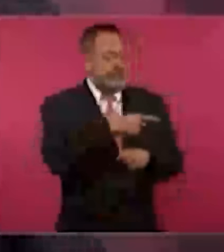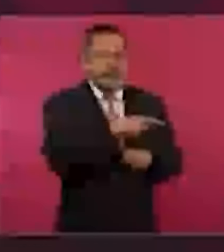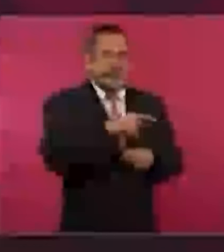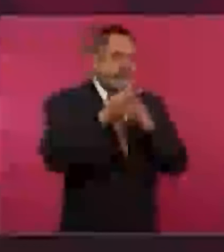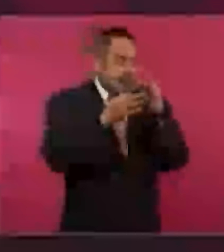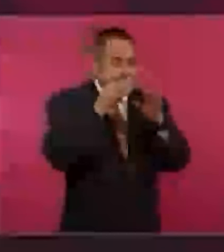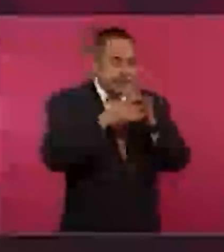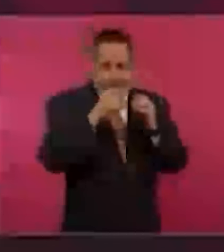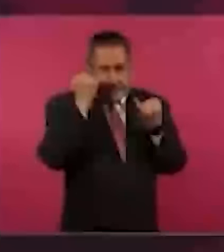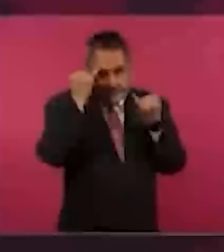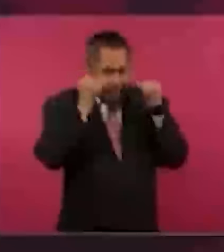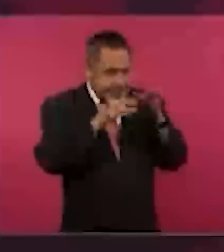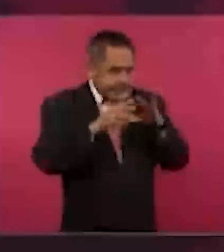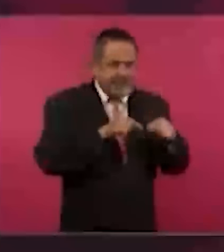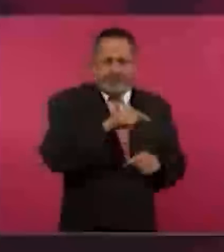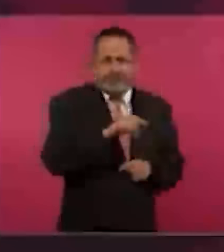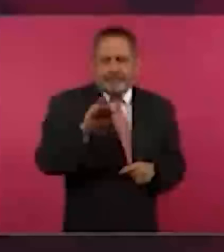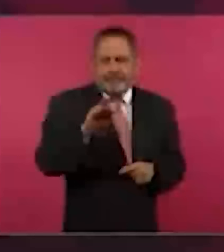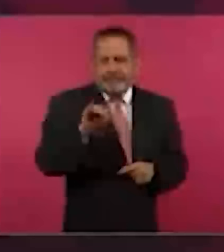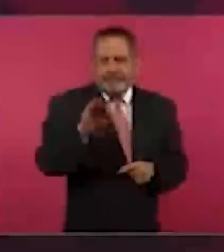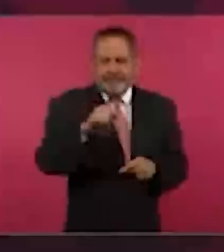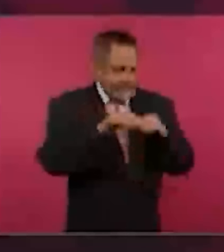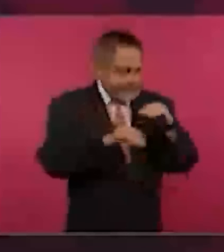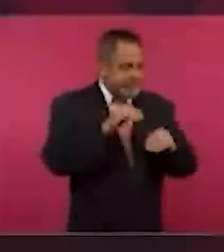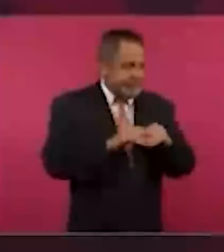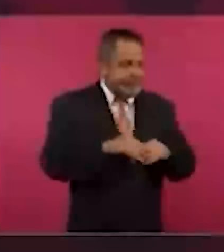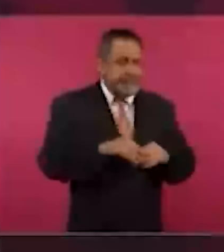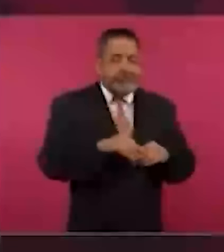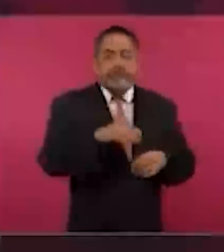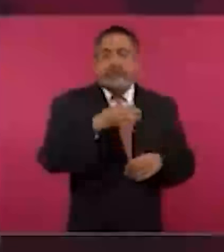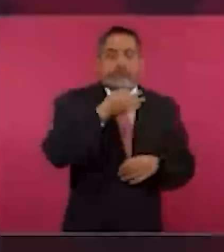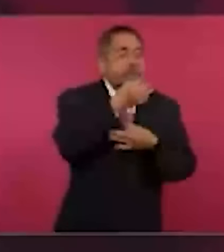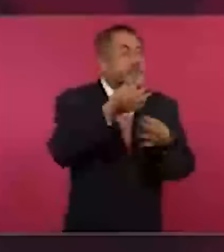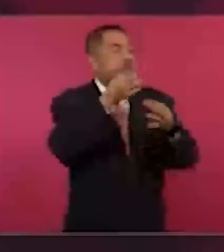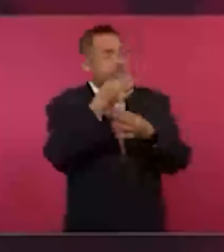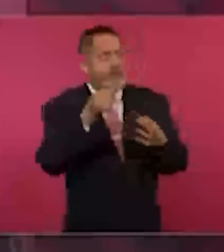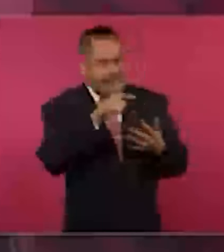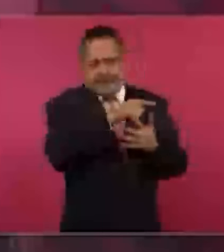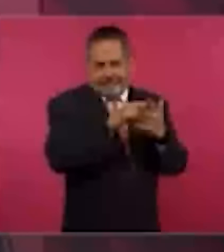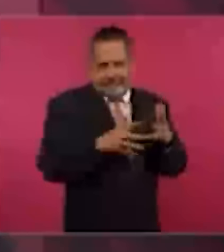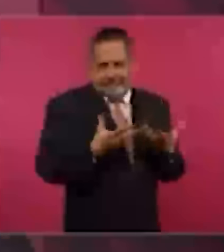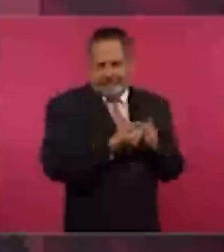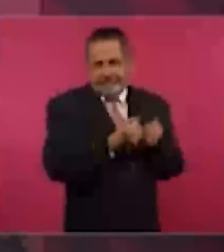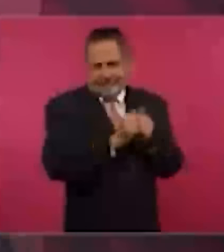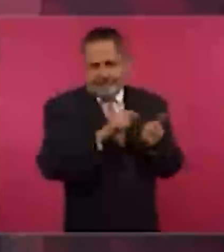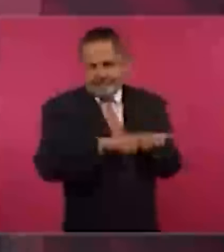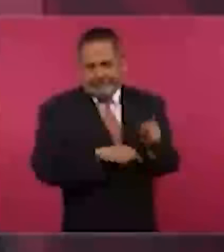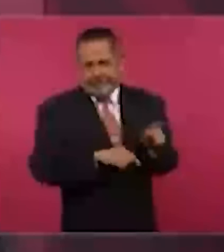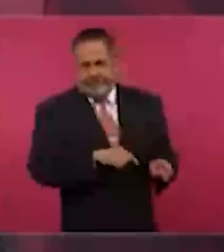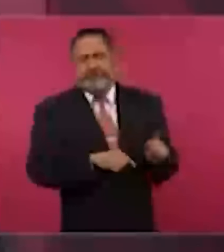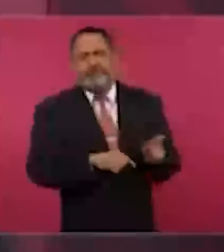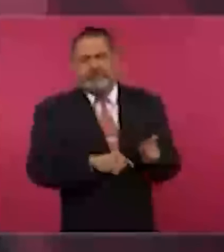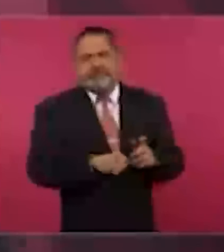fifís y voceros del conservadurismo corrupto?